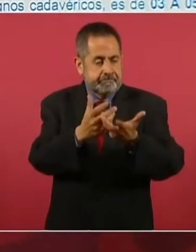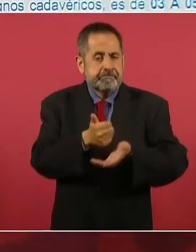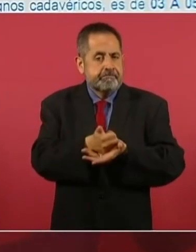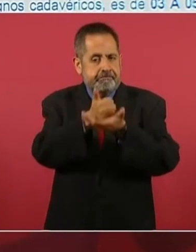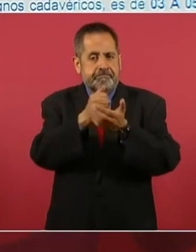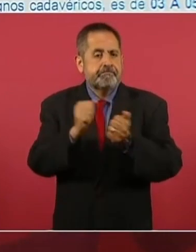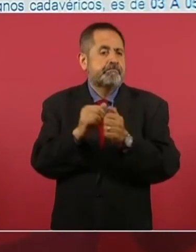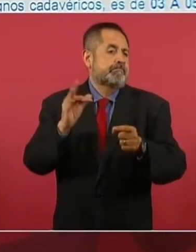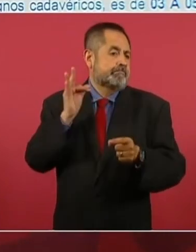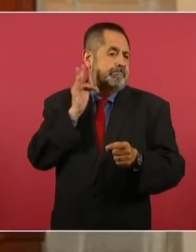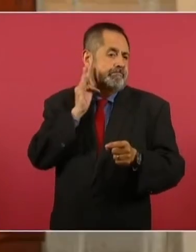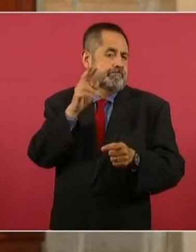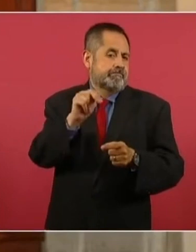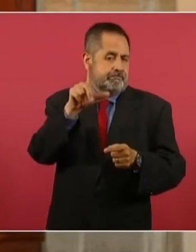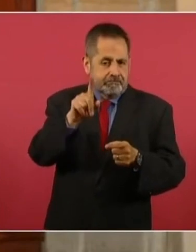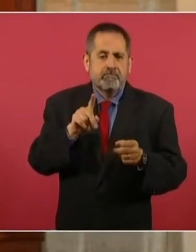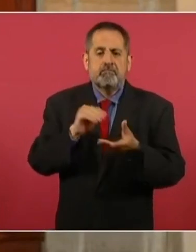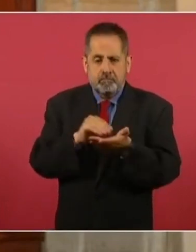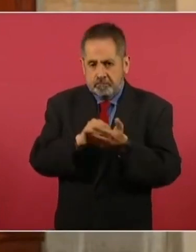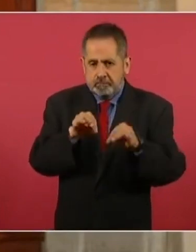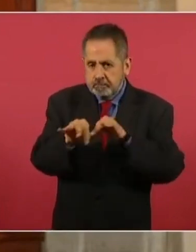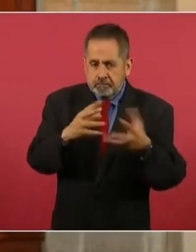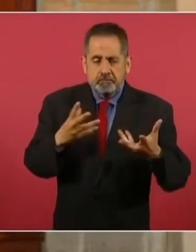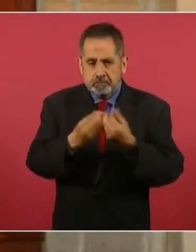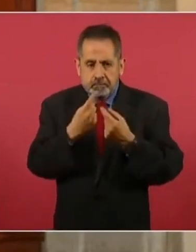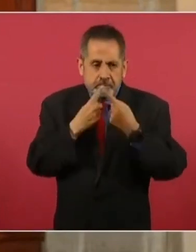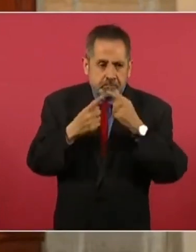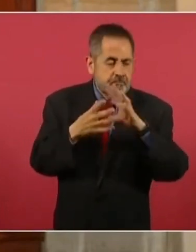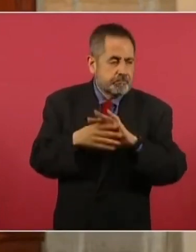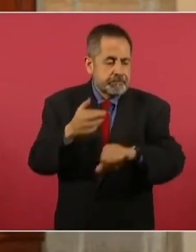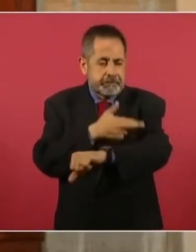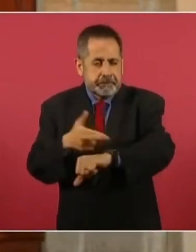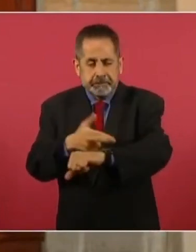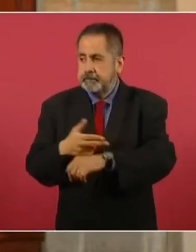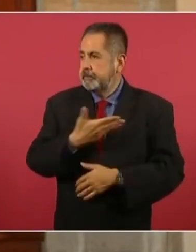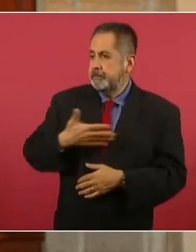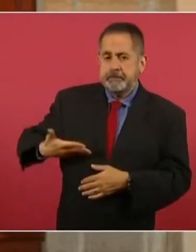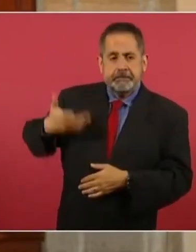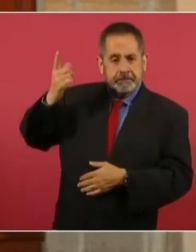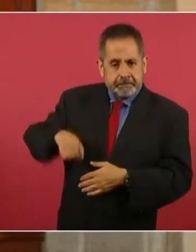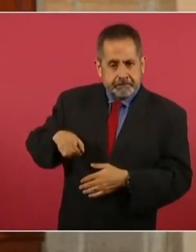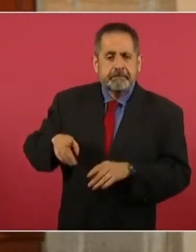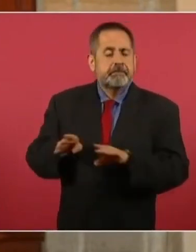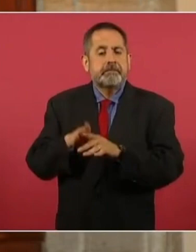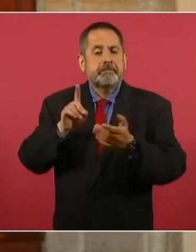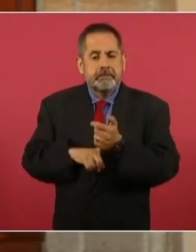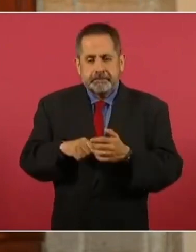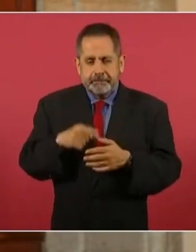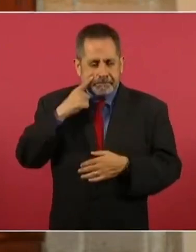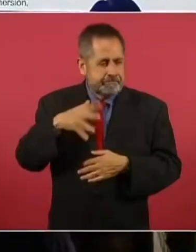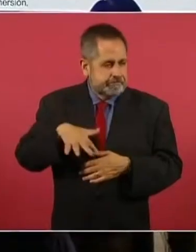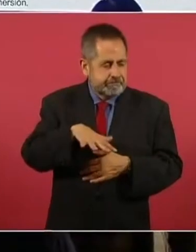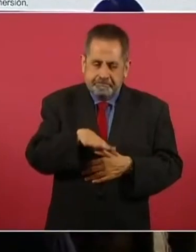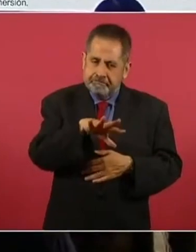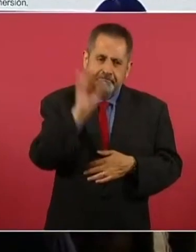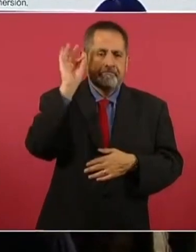con la Fiscalía General de Justicia de Nuevo León y que la indicación precisa del presidente de la república es ir a la